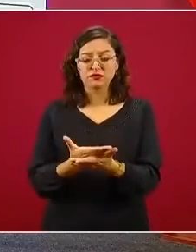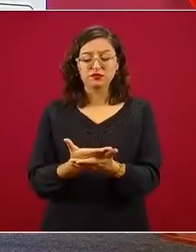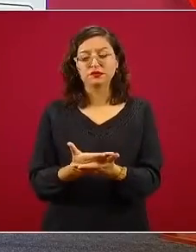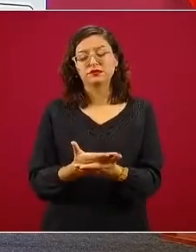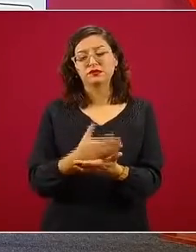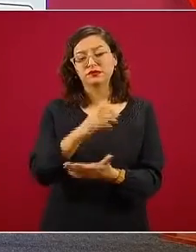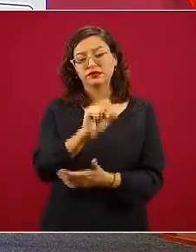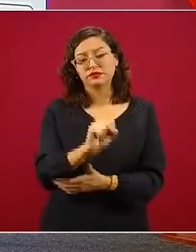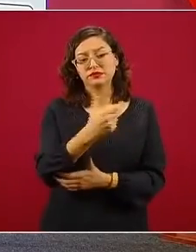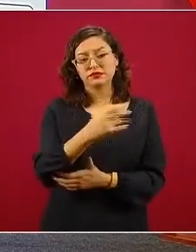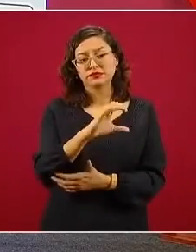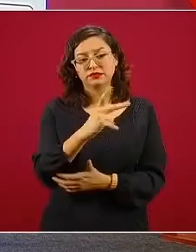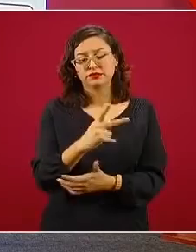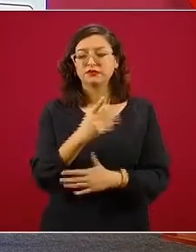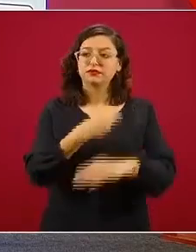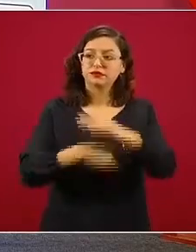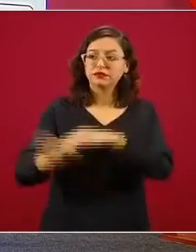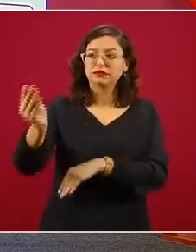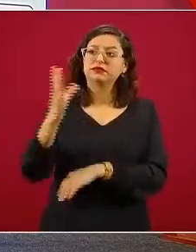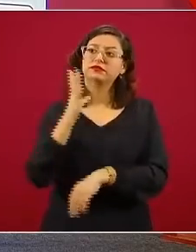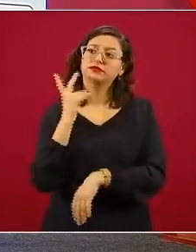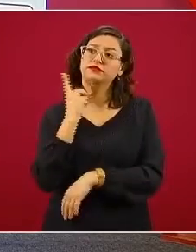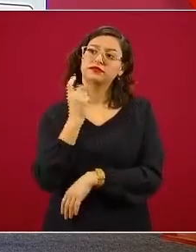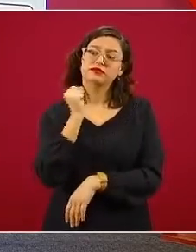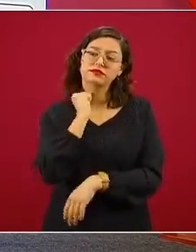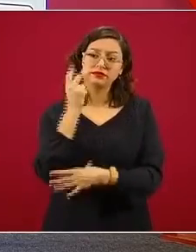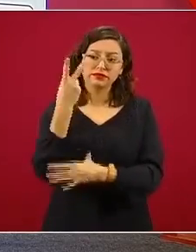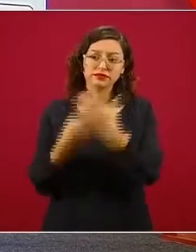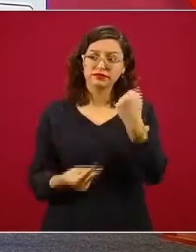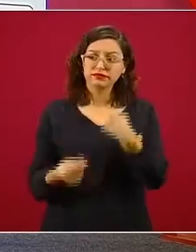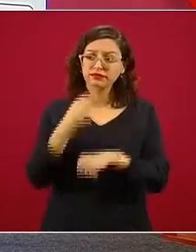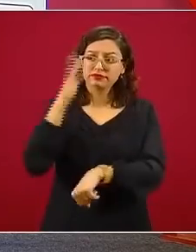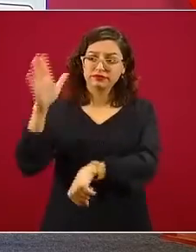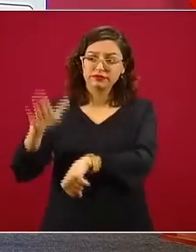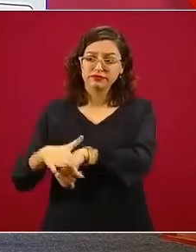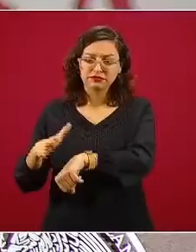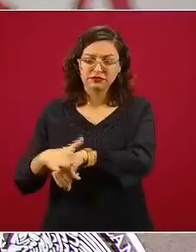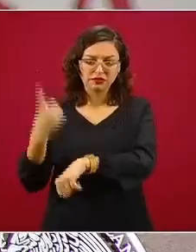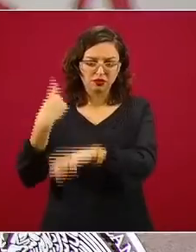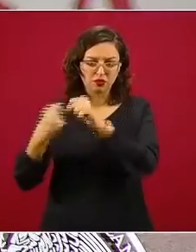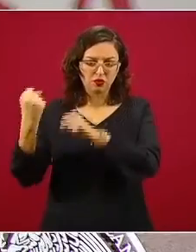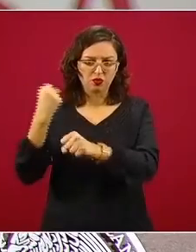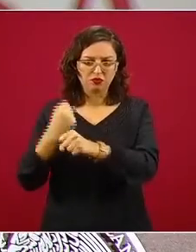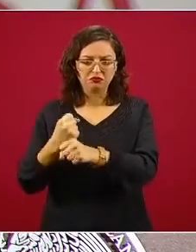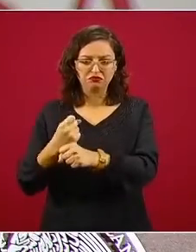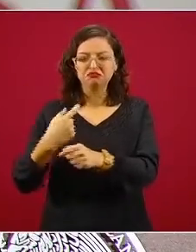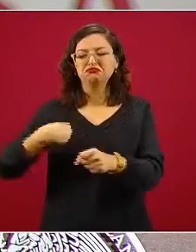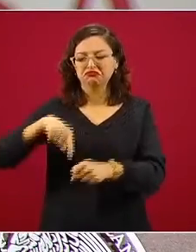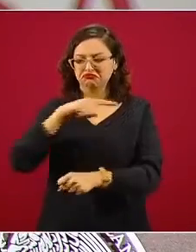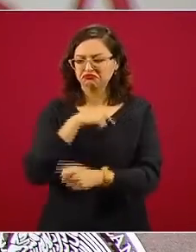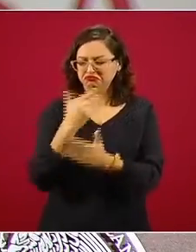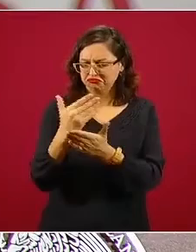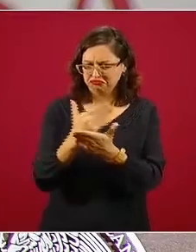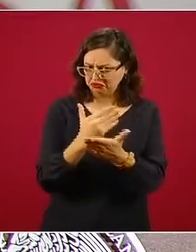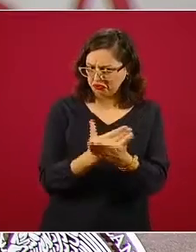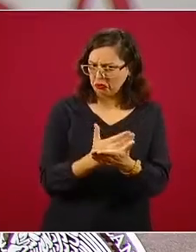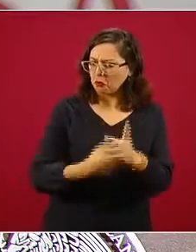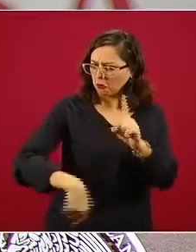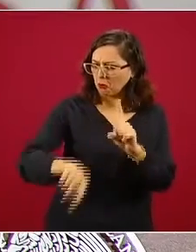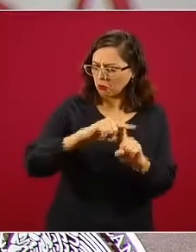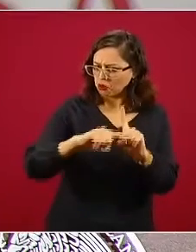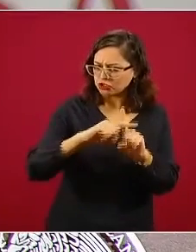Congreso ya el año pasado. Y aun cuando nosotros lo veíamos como una medida muy positiva, en realidad tuvo un debate muy amplio en